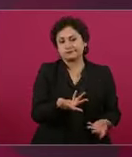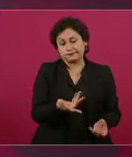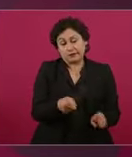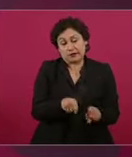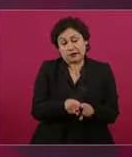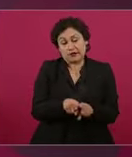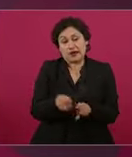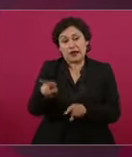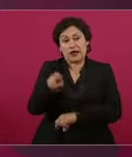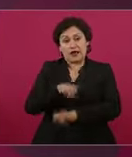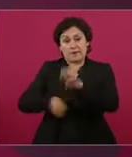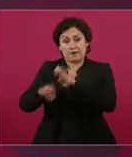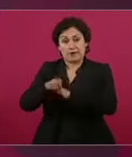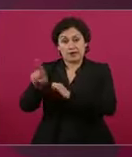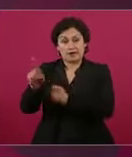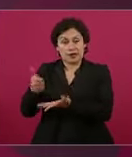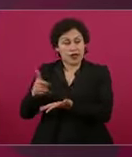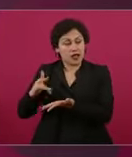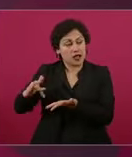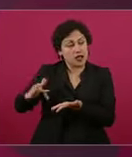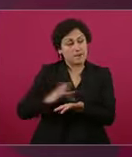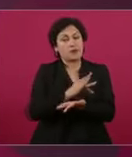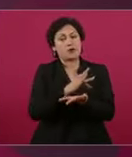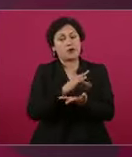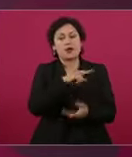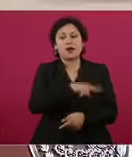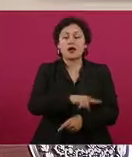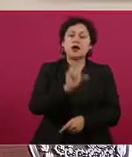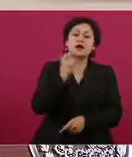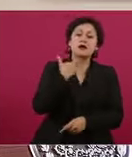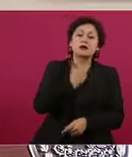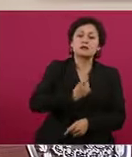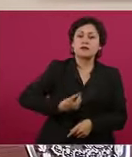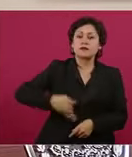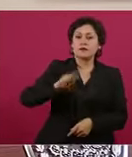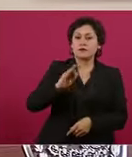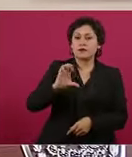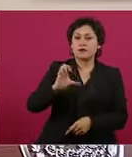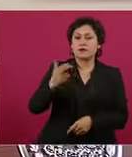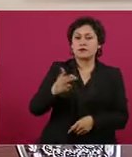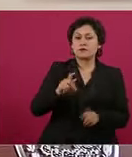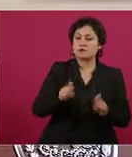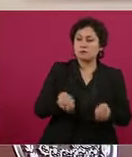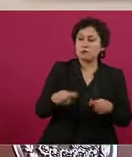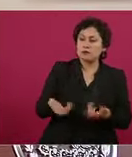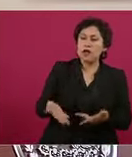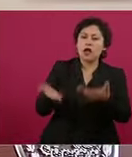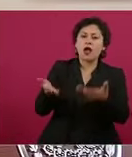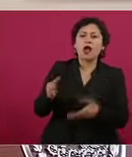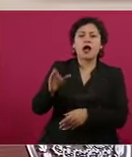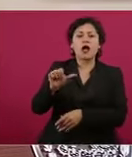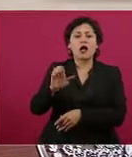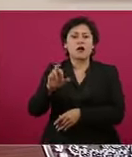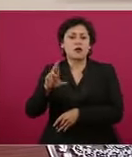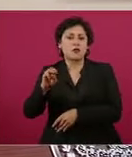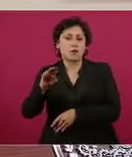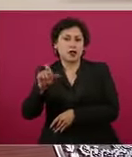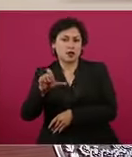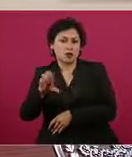Calderón les entregó Aeroméxico. También como regalo